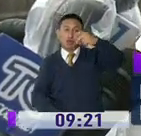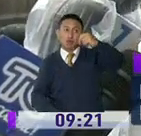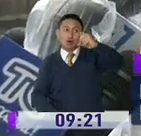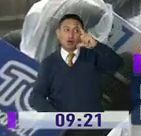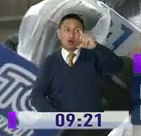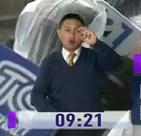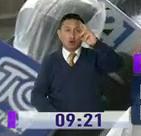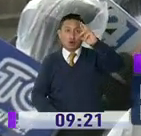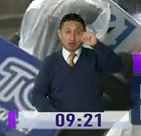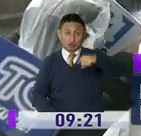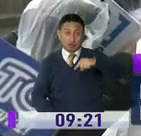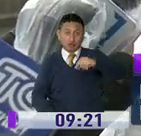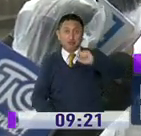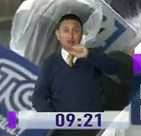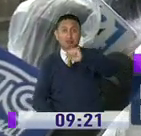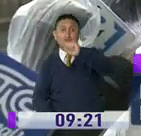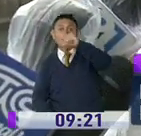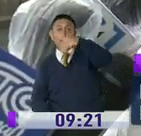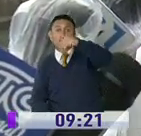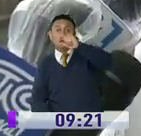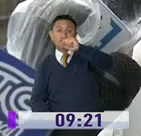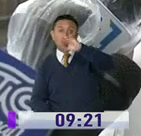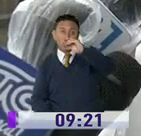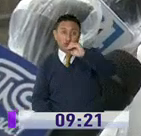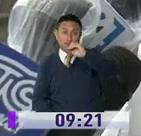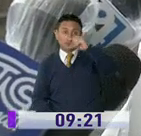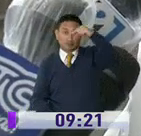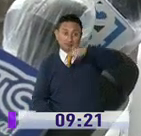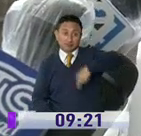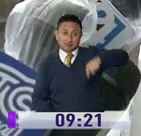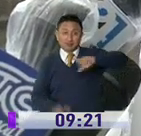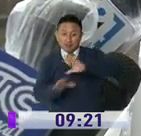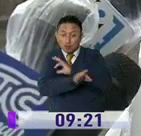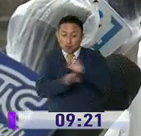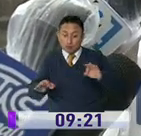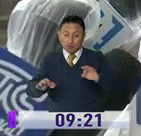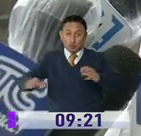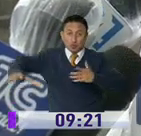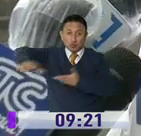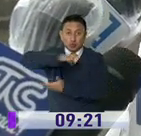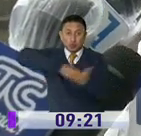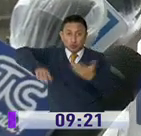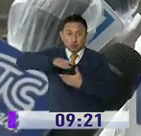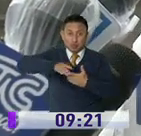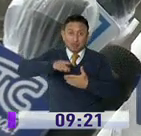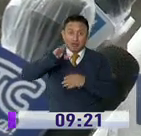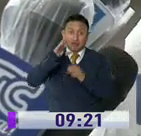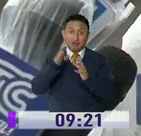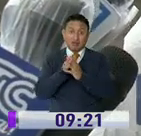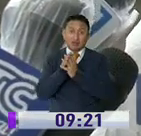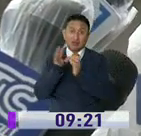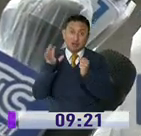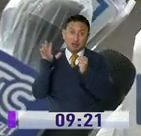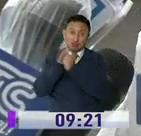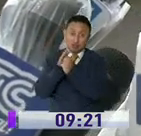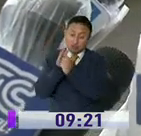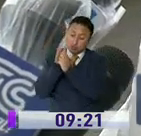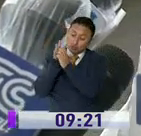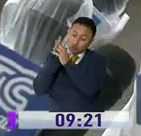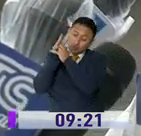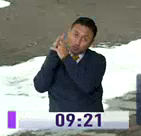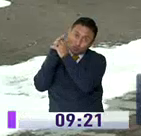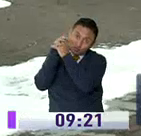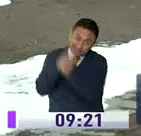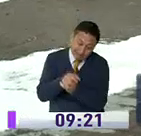cuaternario, con el cual se hacen las desinfecciones. Entonces, esto justamente evita la propagación